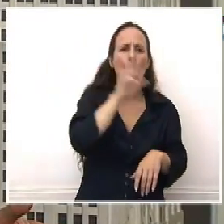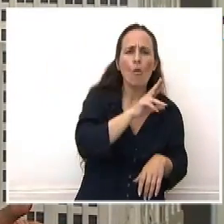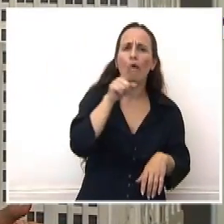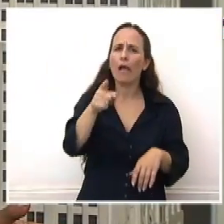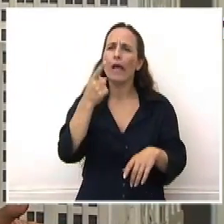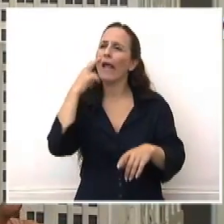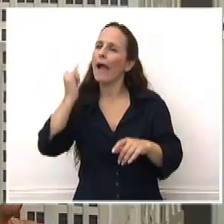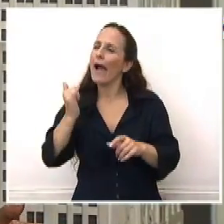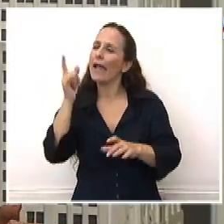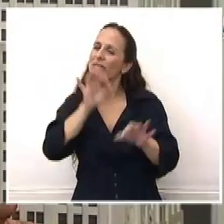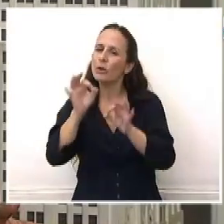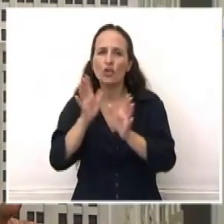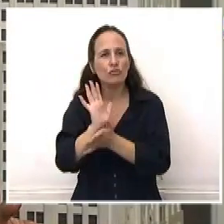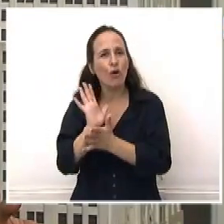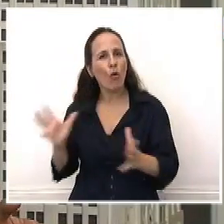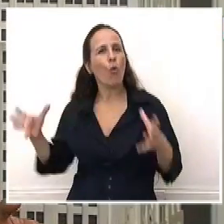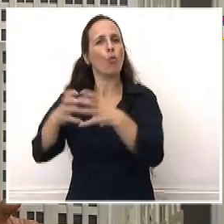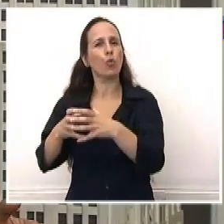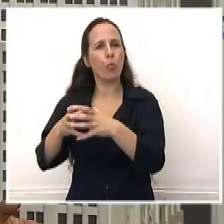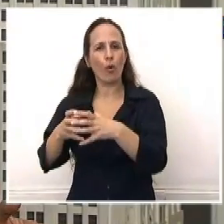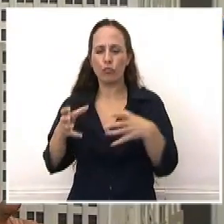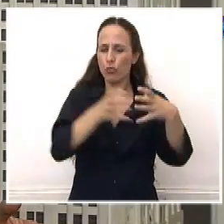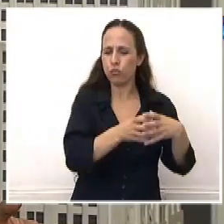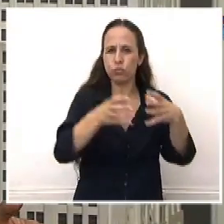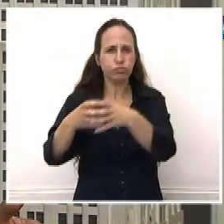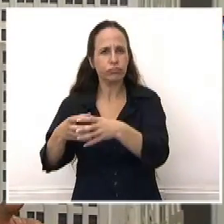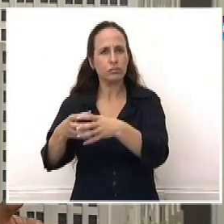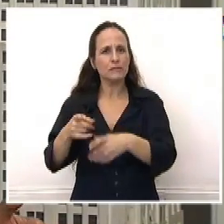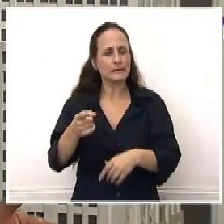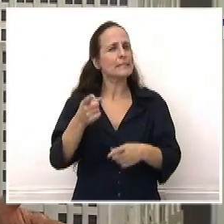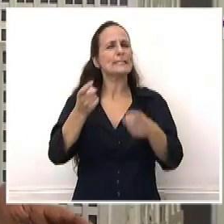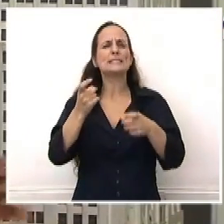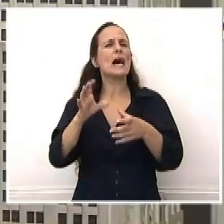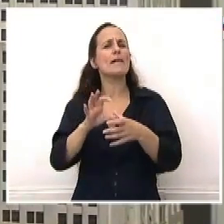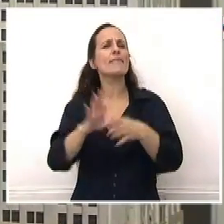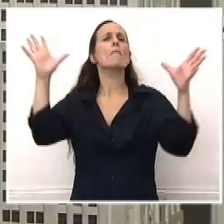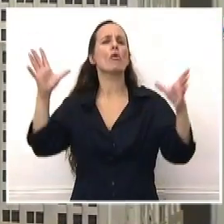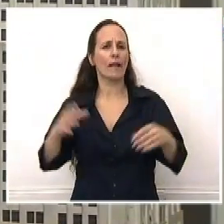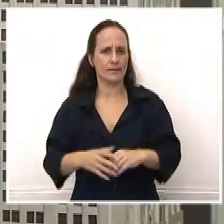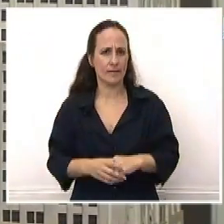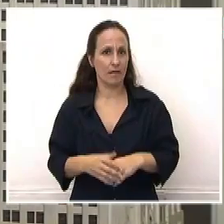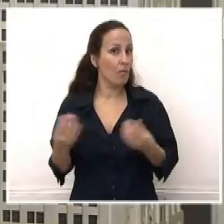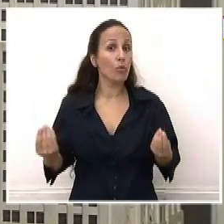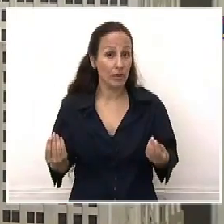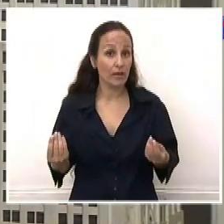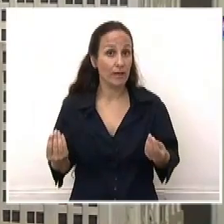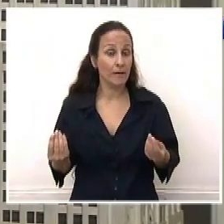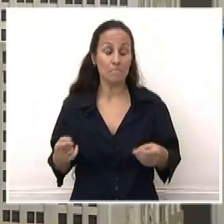Lo necesita la democracia, porque cuando la sociedad